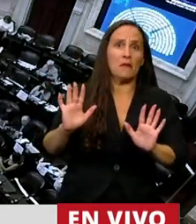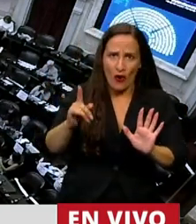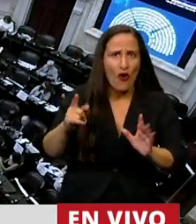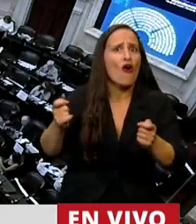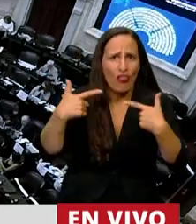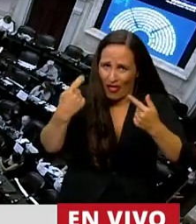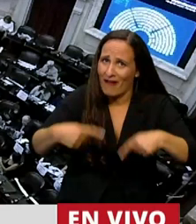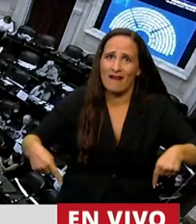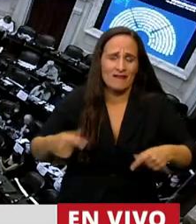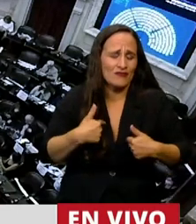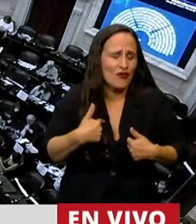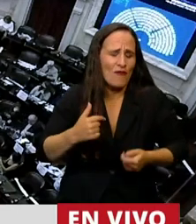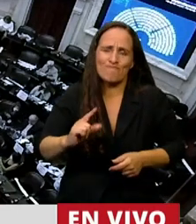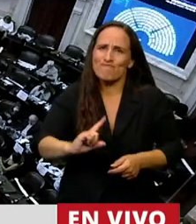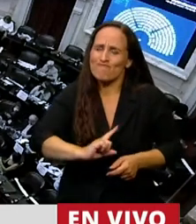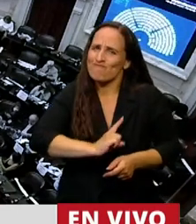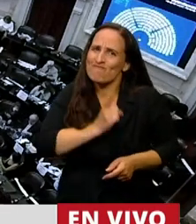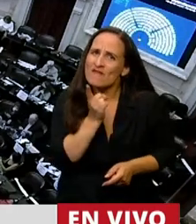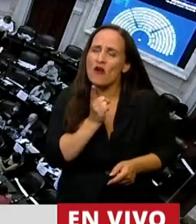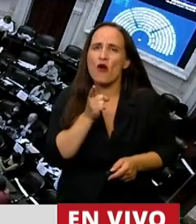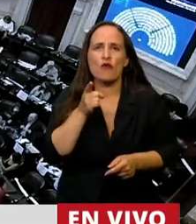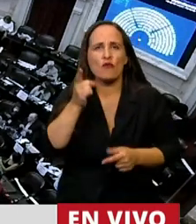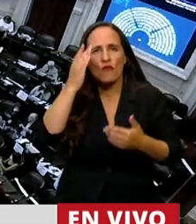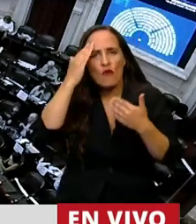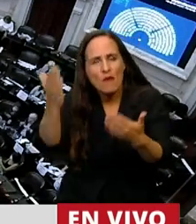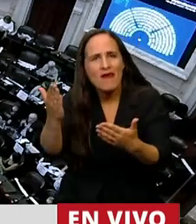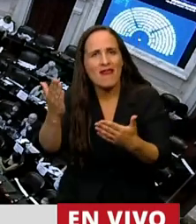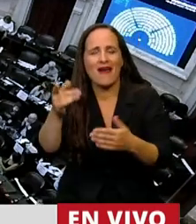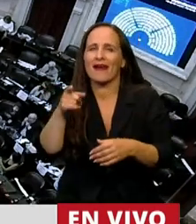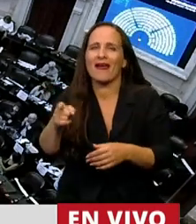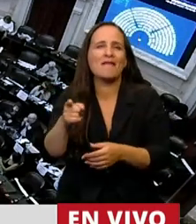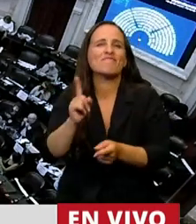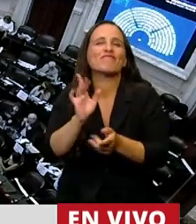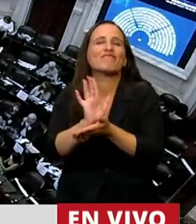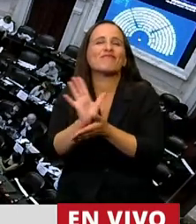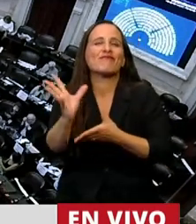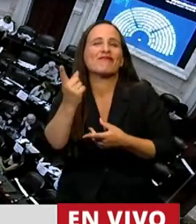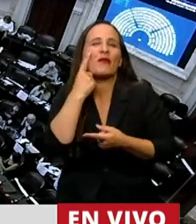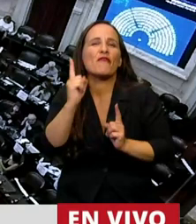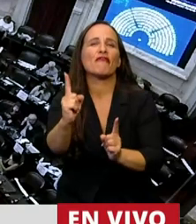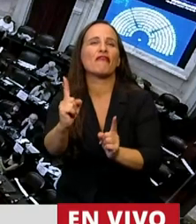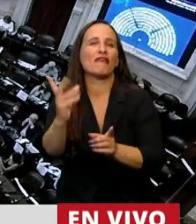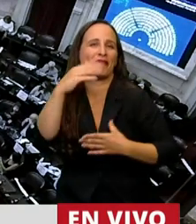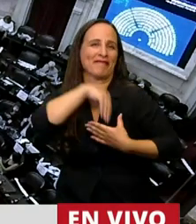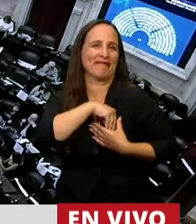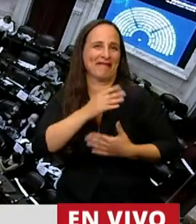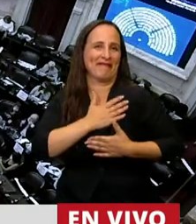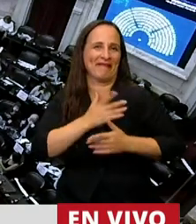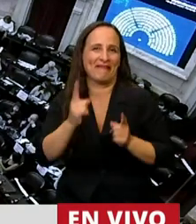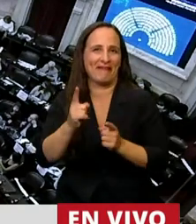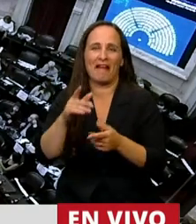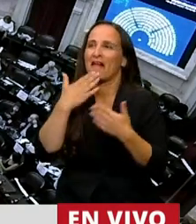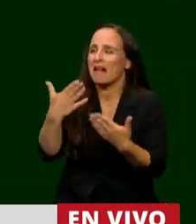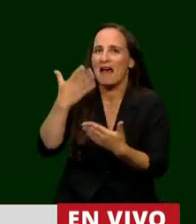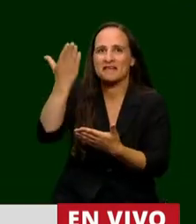mí un honor recordarla y homenajearla. Vivirá eternamente en nuestros corazones con el ejemplo y las